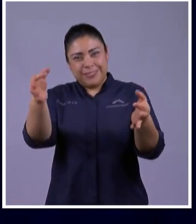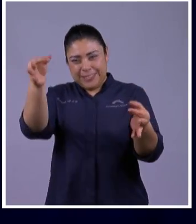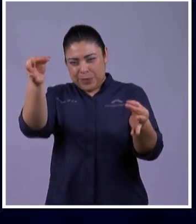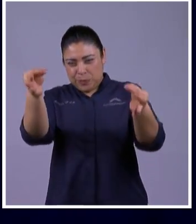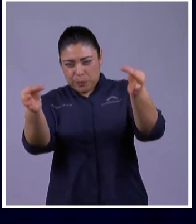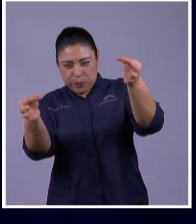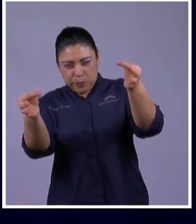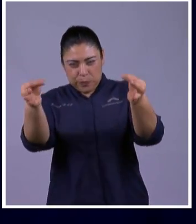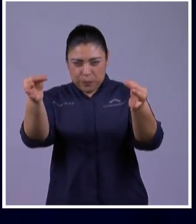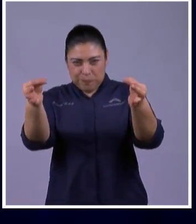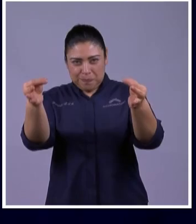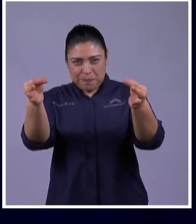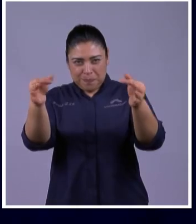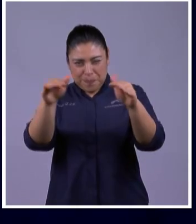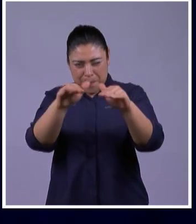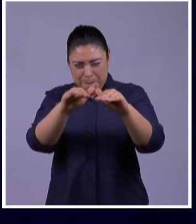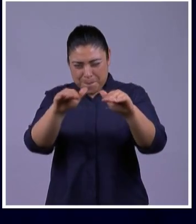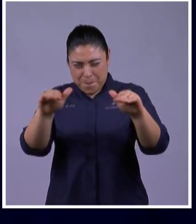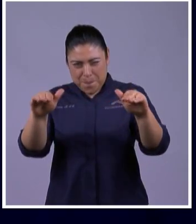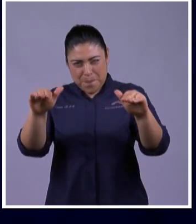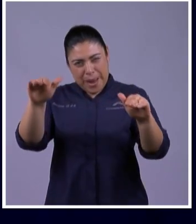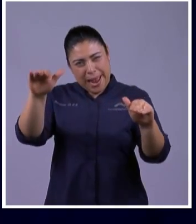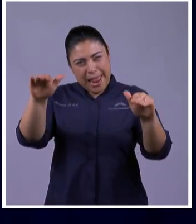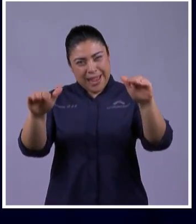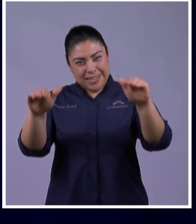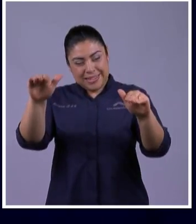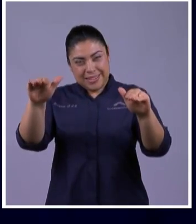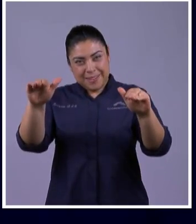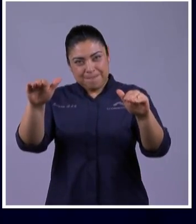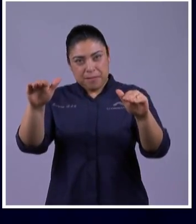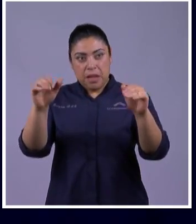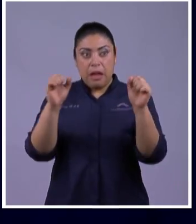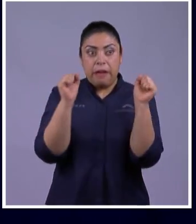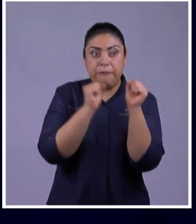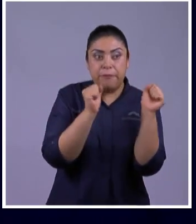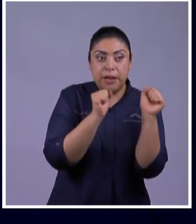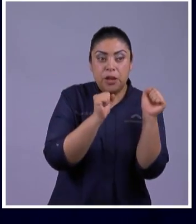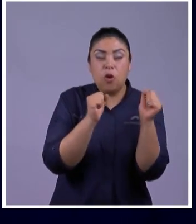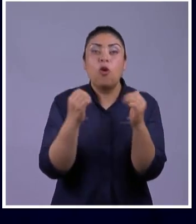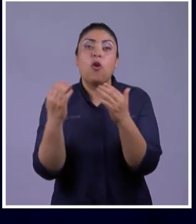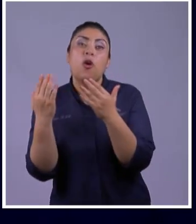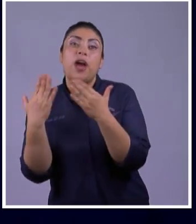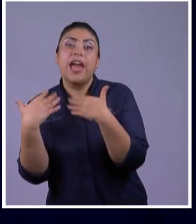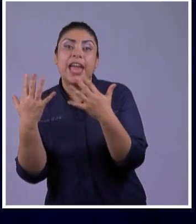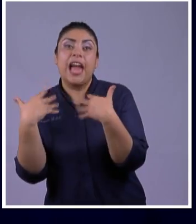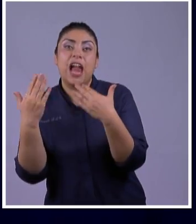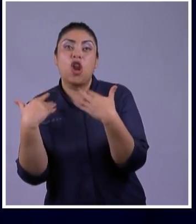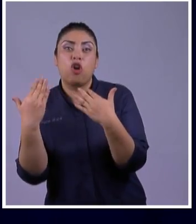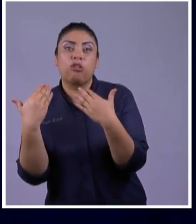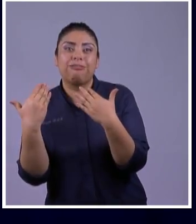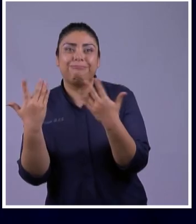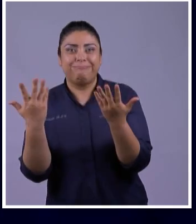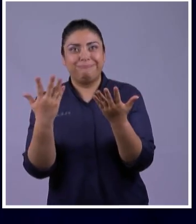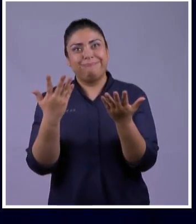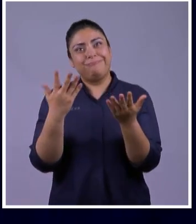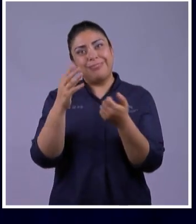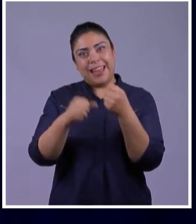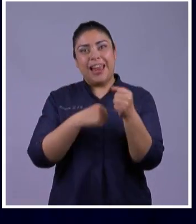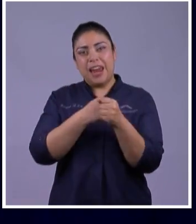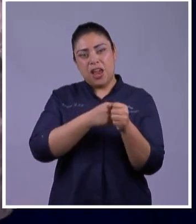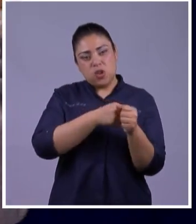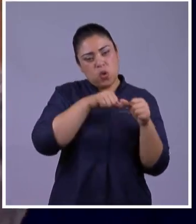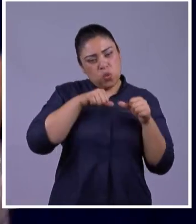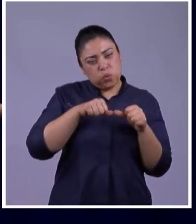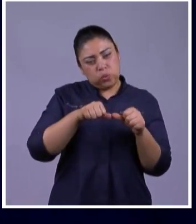24 horas frío y calor ambos están en alguna época del año dios